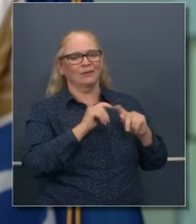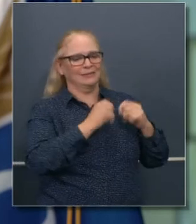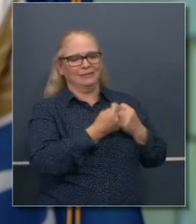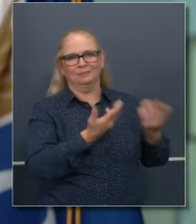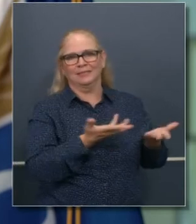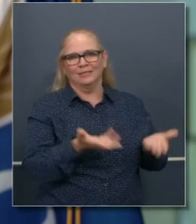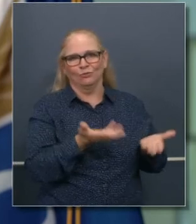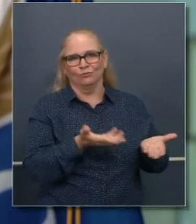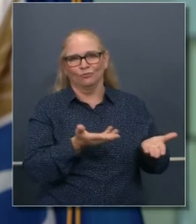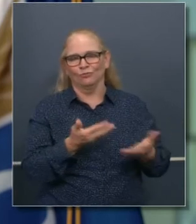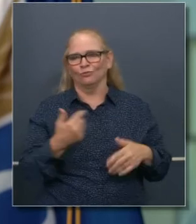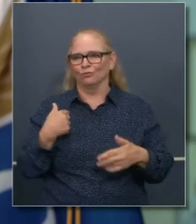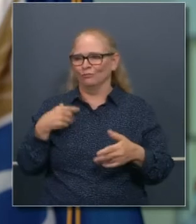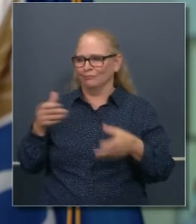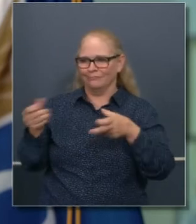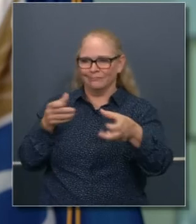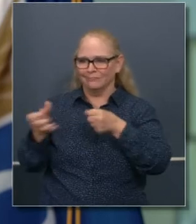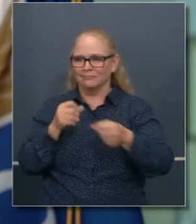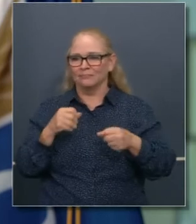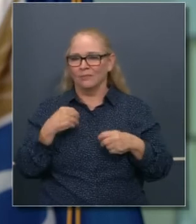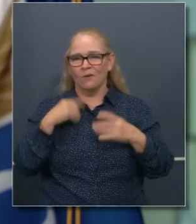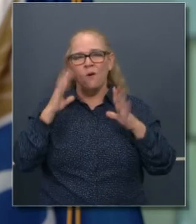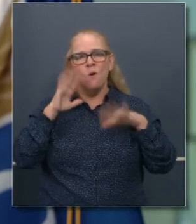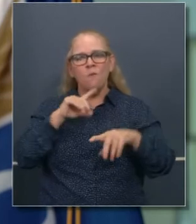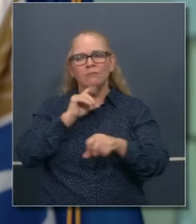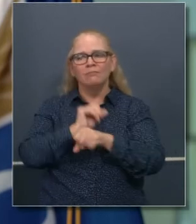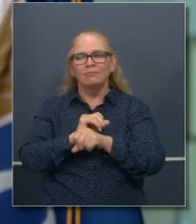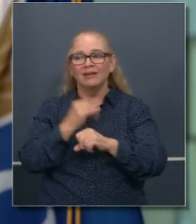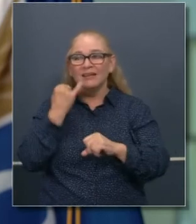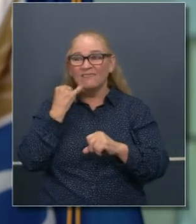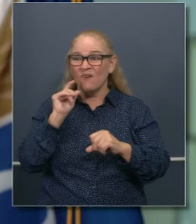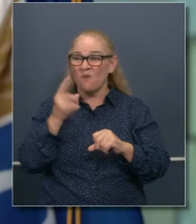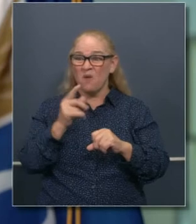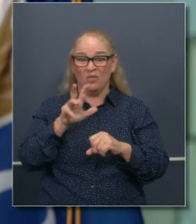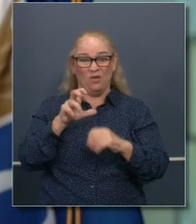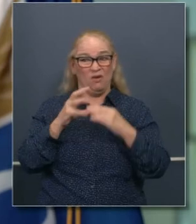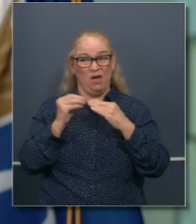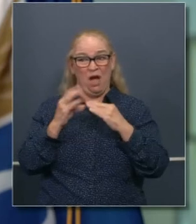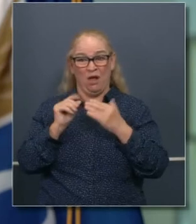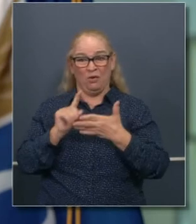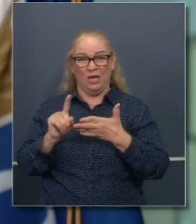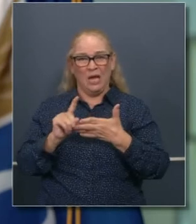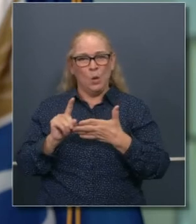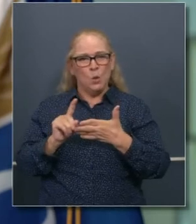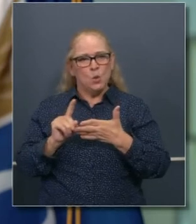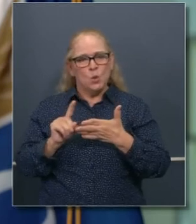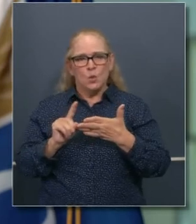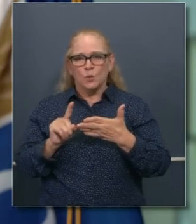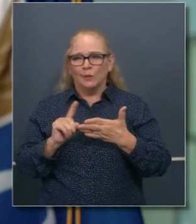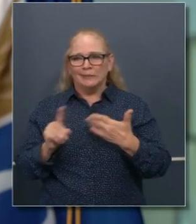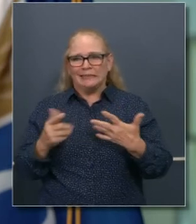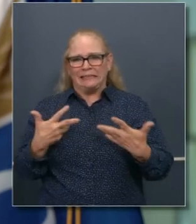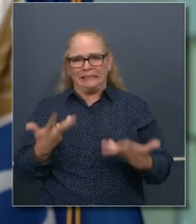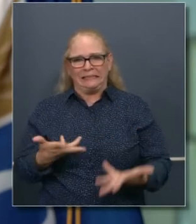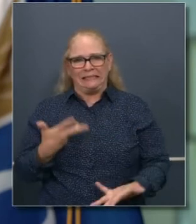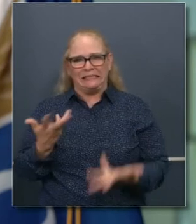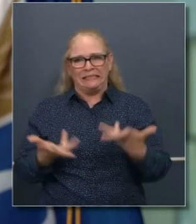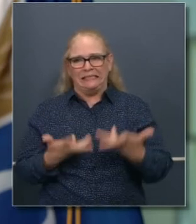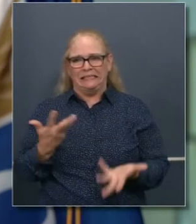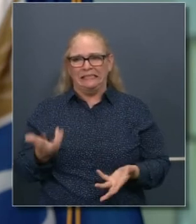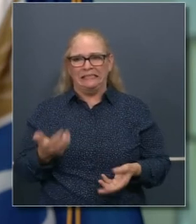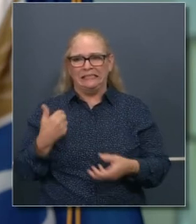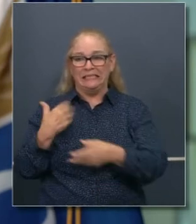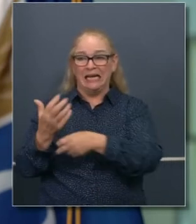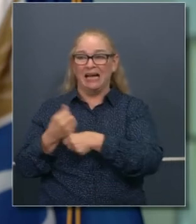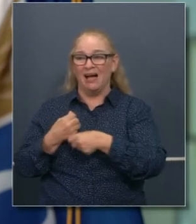ciertamente aquí es donde se habla del caballo regalado, nosotros tenemos que ahora saber cómo procesar esos 300 dólares